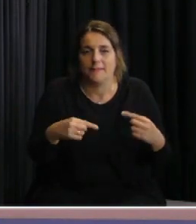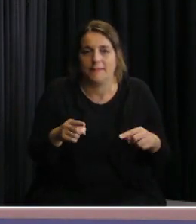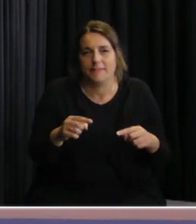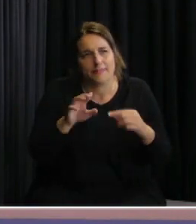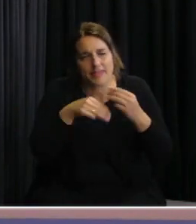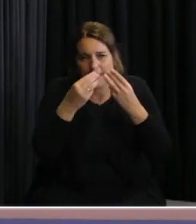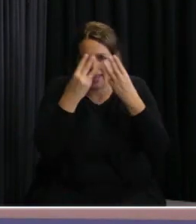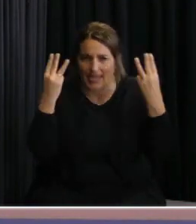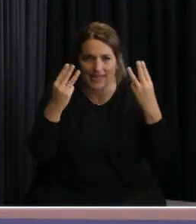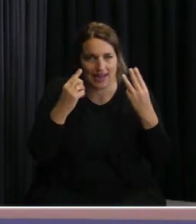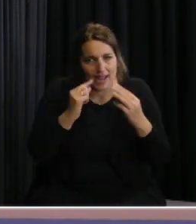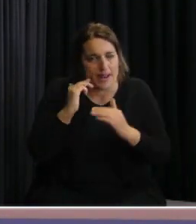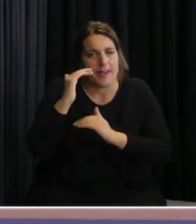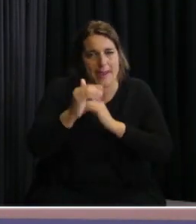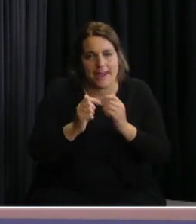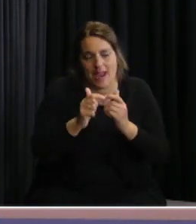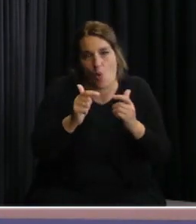generalizado y progresivo